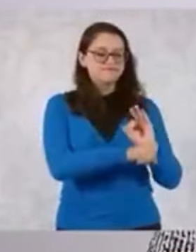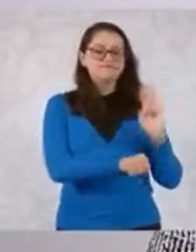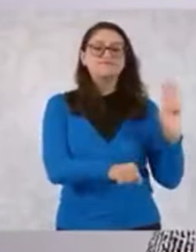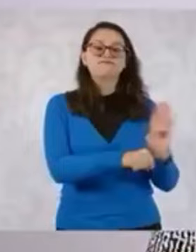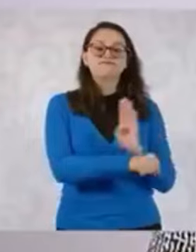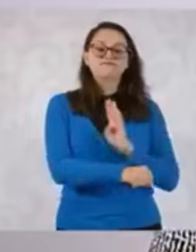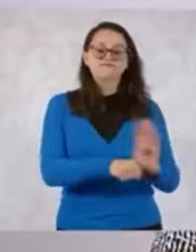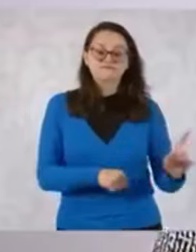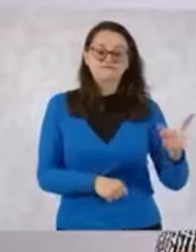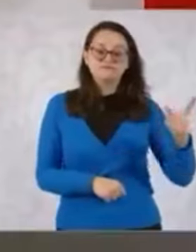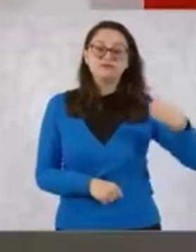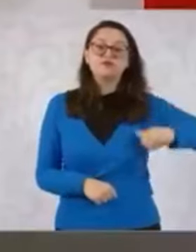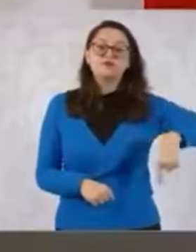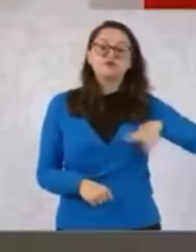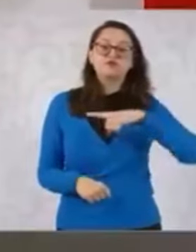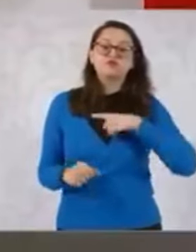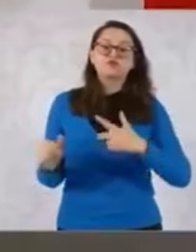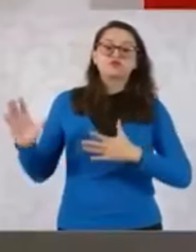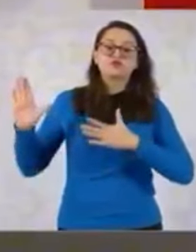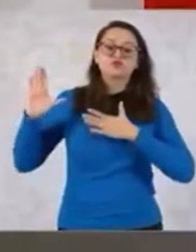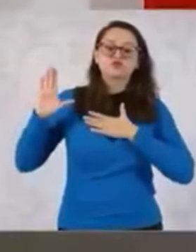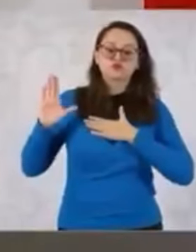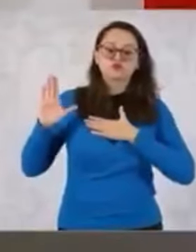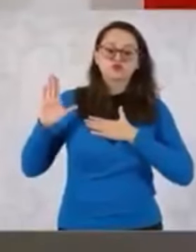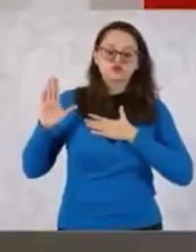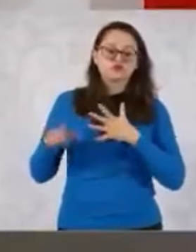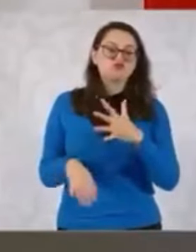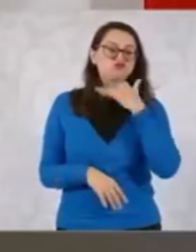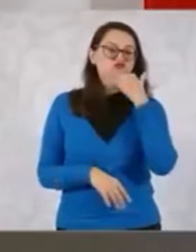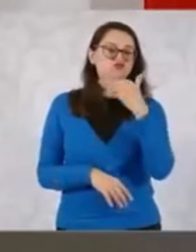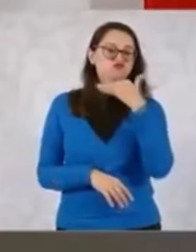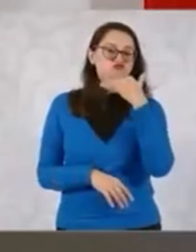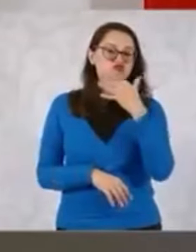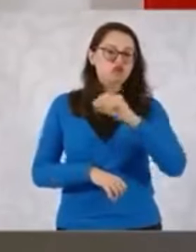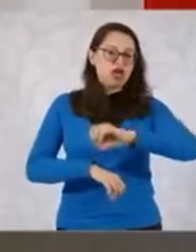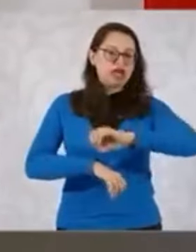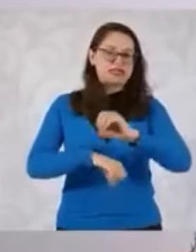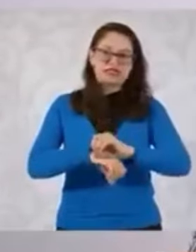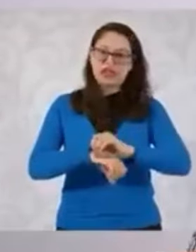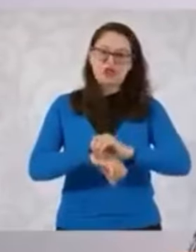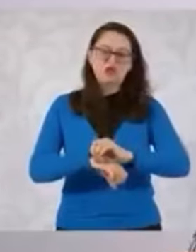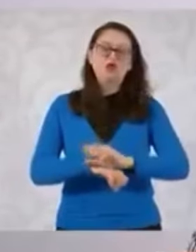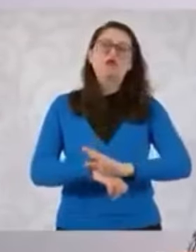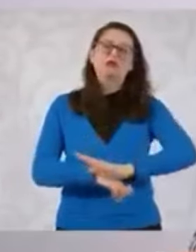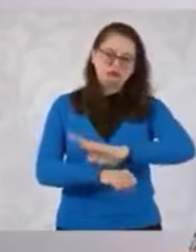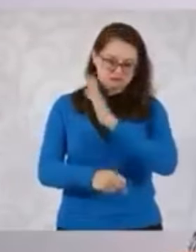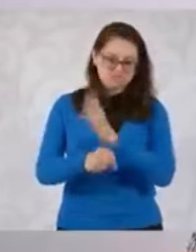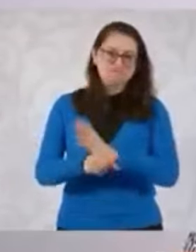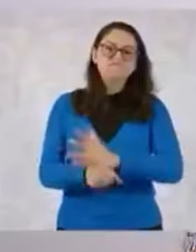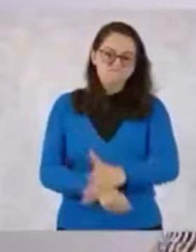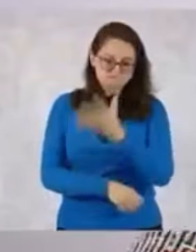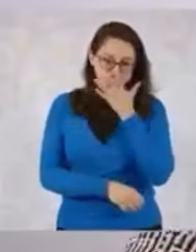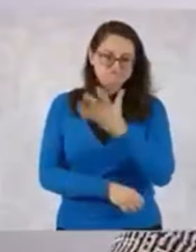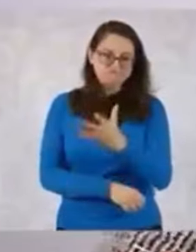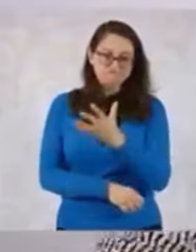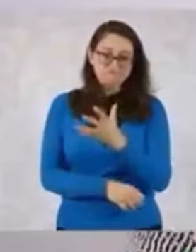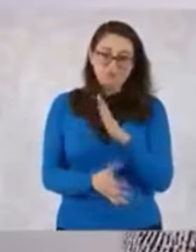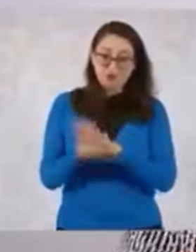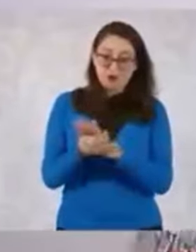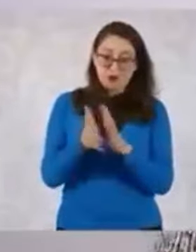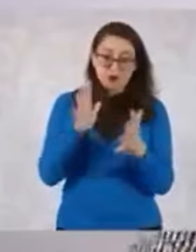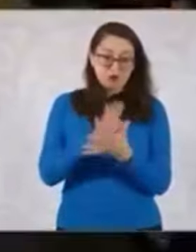comprometidos con la cero corrupción, la cero impunidad y cero complicidad.